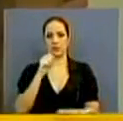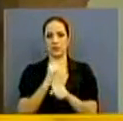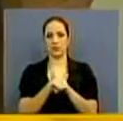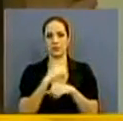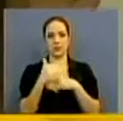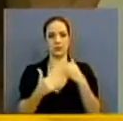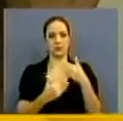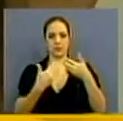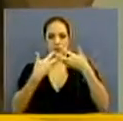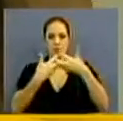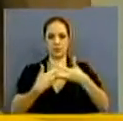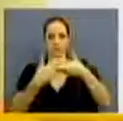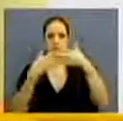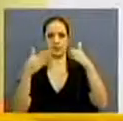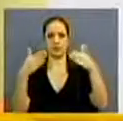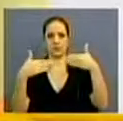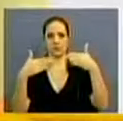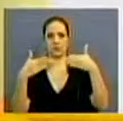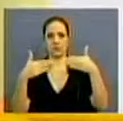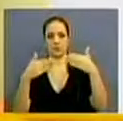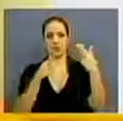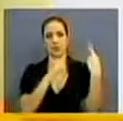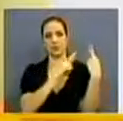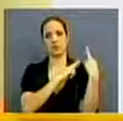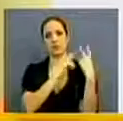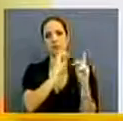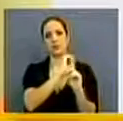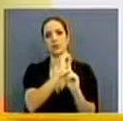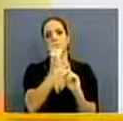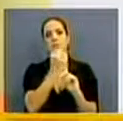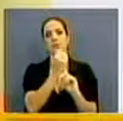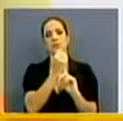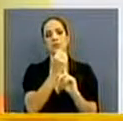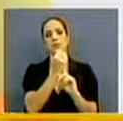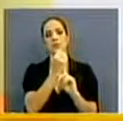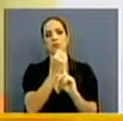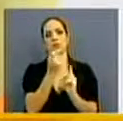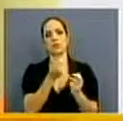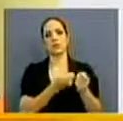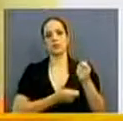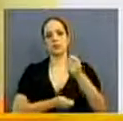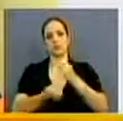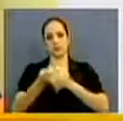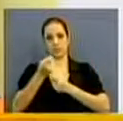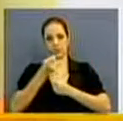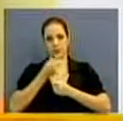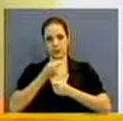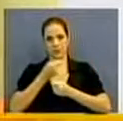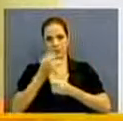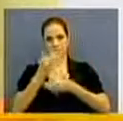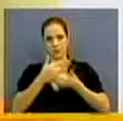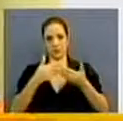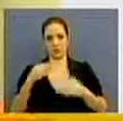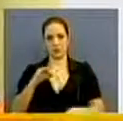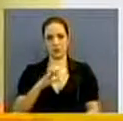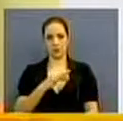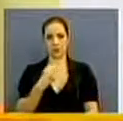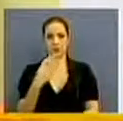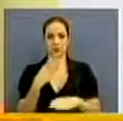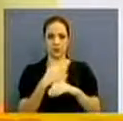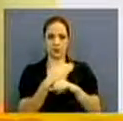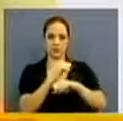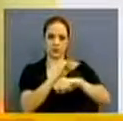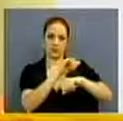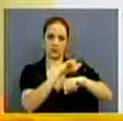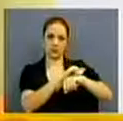en todas las empresas en Panamá. La responsabilidad social es una estrategia del negocio para el negocio, que de alguna manera hace viable y